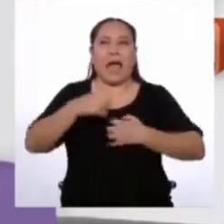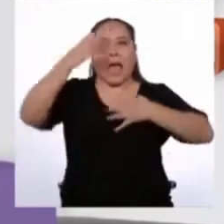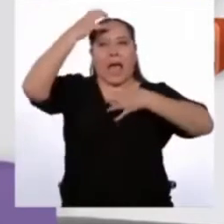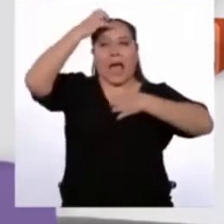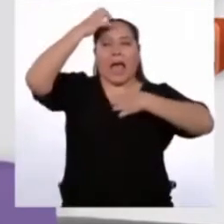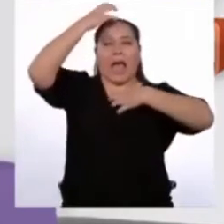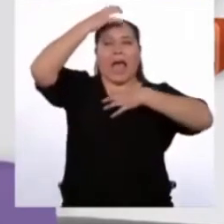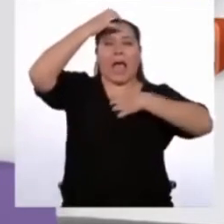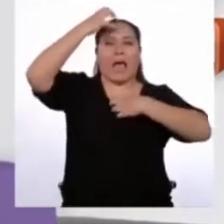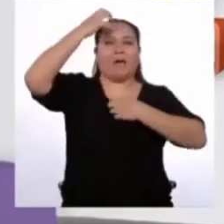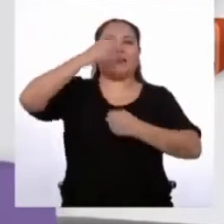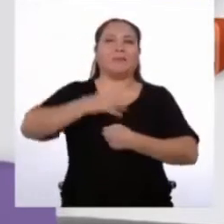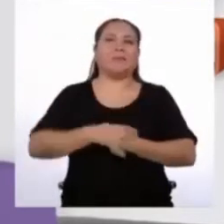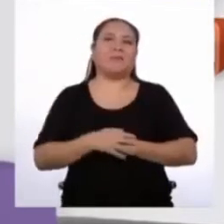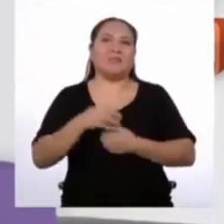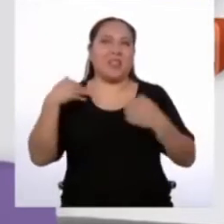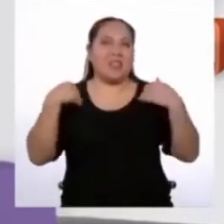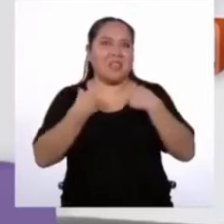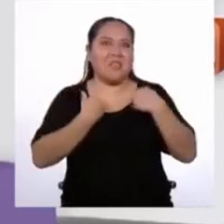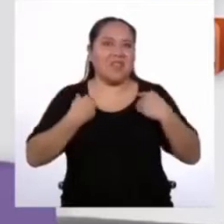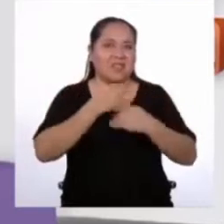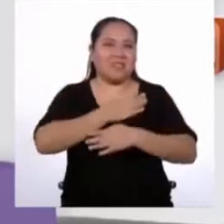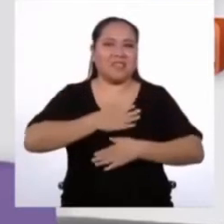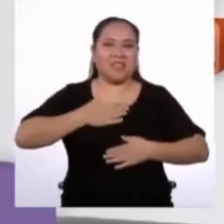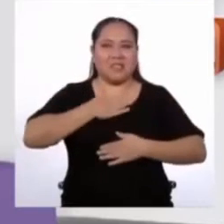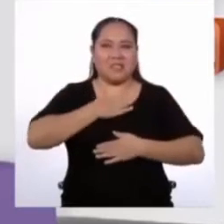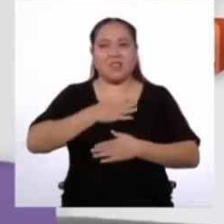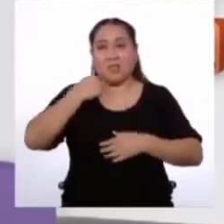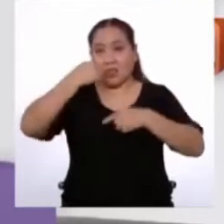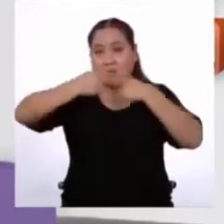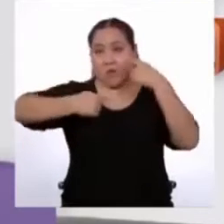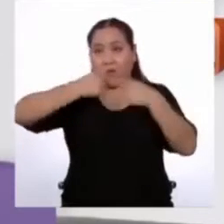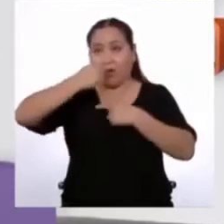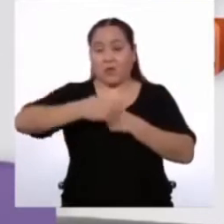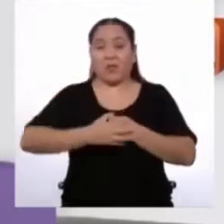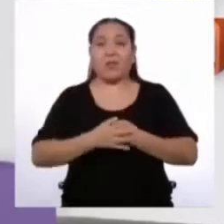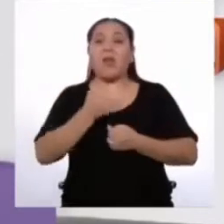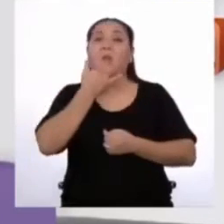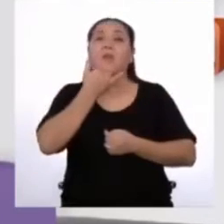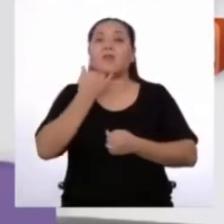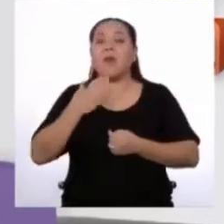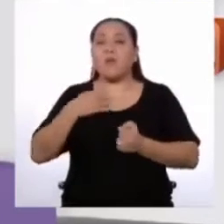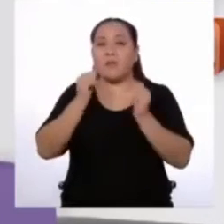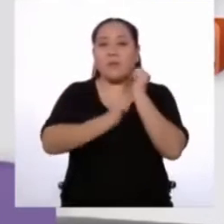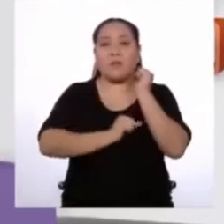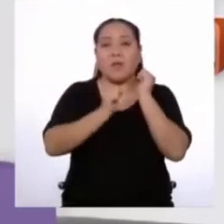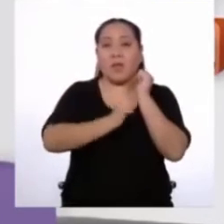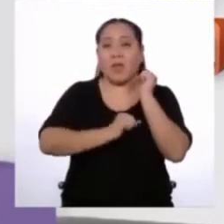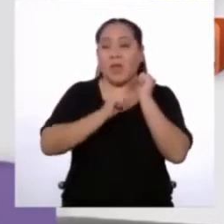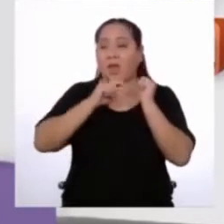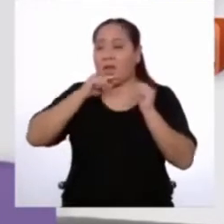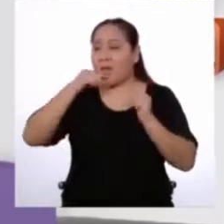Ay, los animalitos son tan divertidos. Les voy a contar algo que nos pasó a mi hermanita y a mí. Nos regalaron un lorito bien,